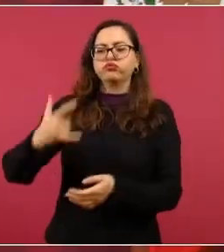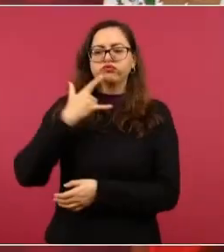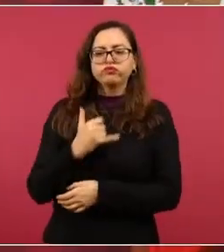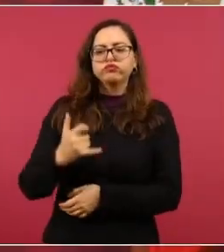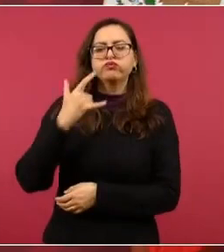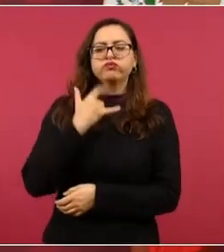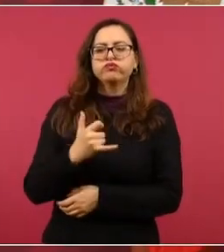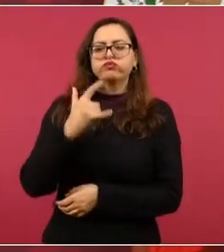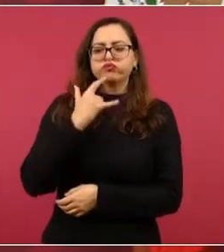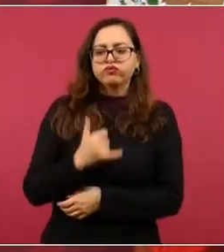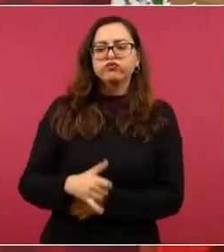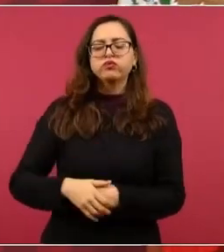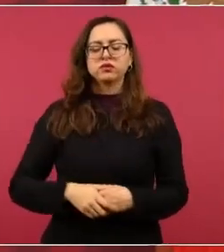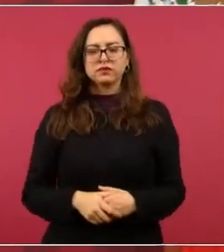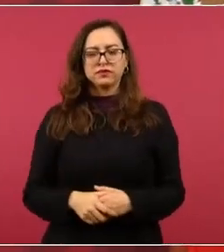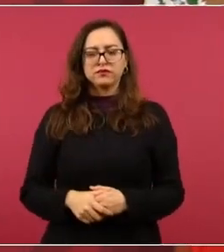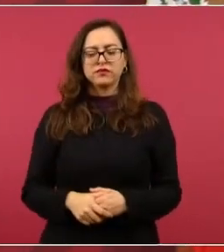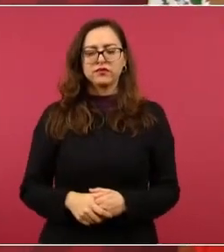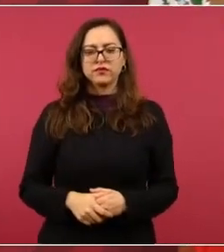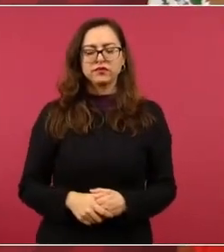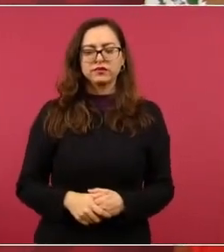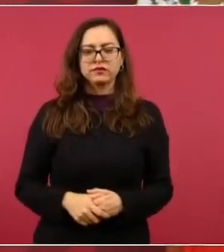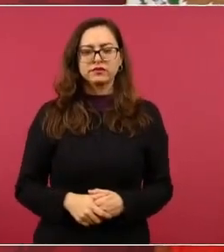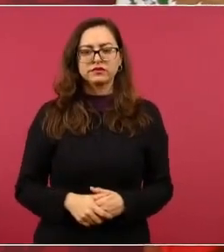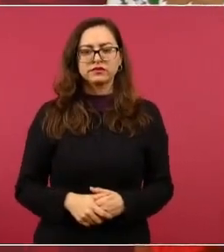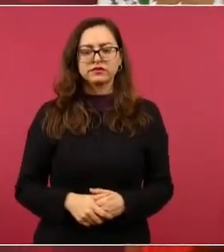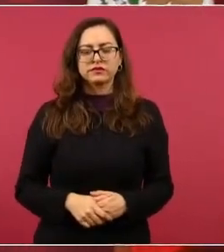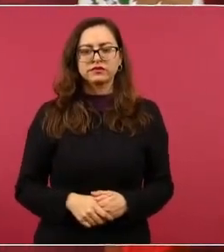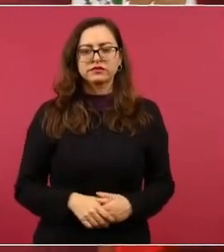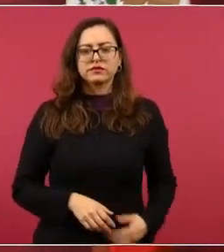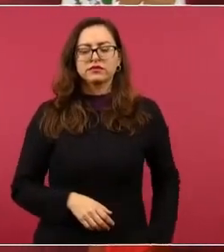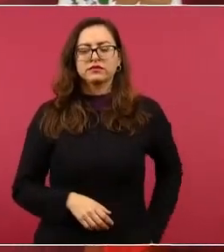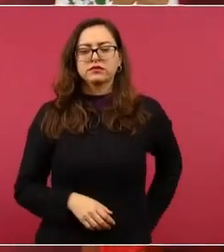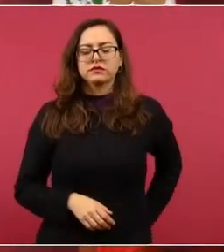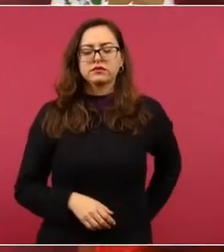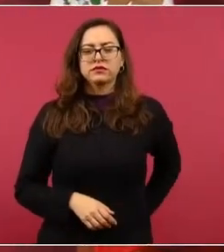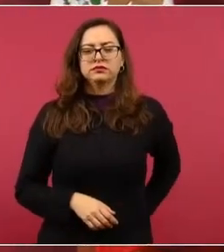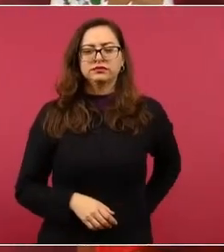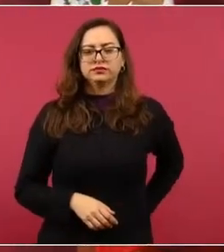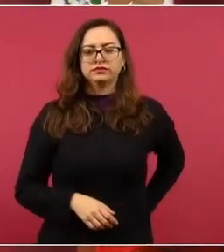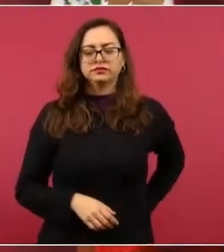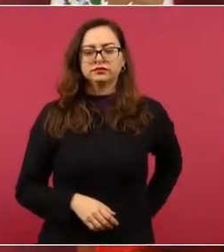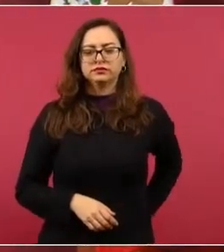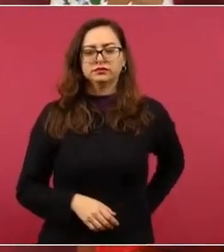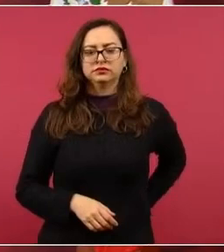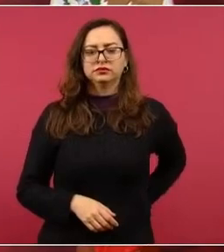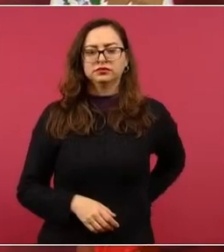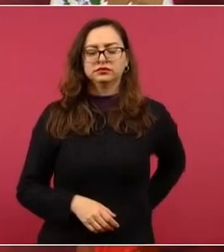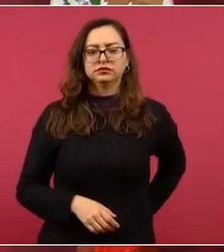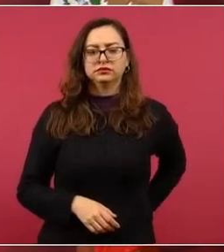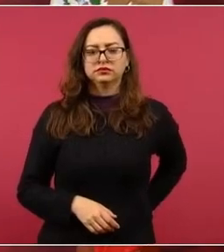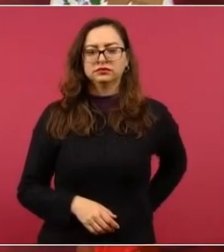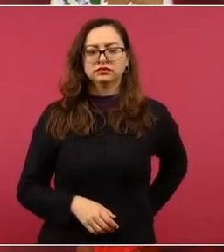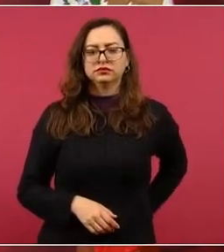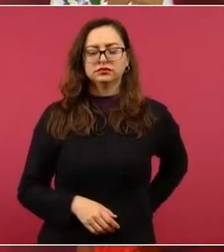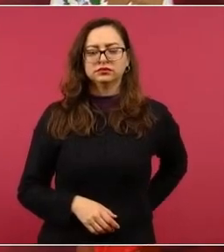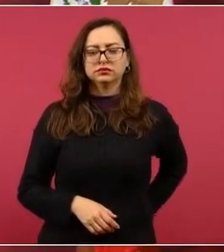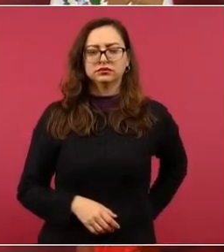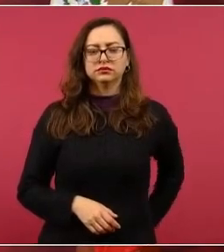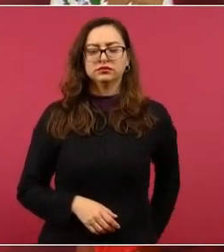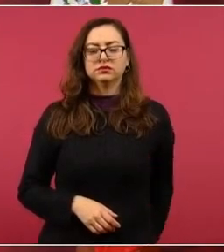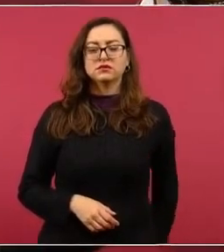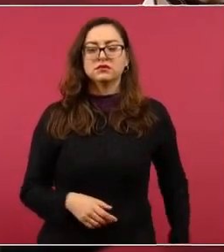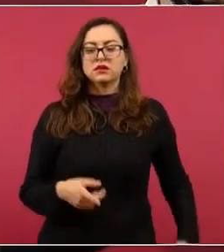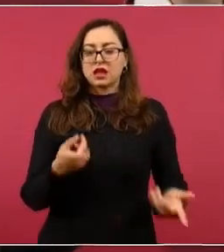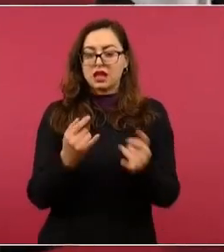al que llevó a cabo la reforma de